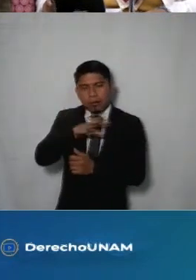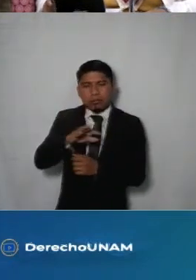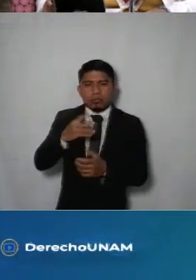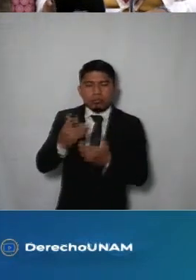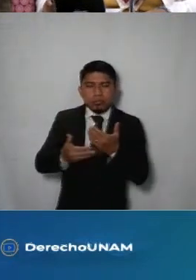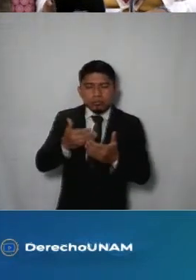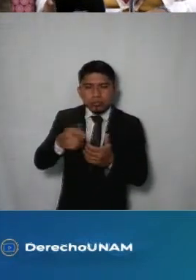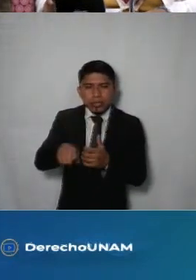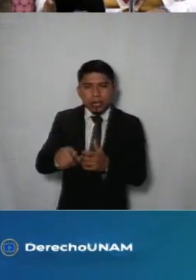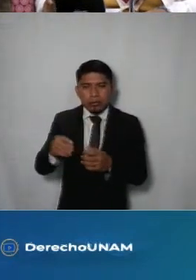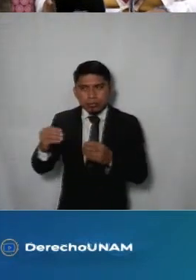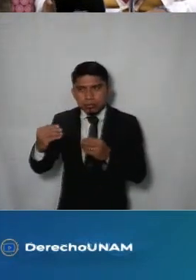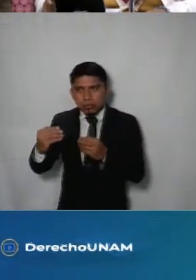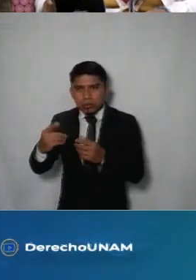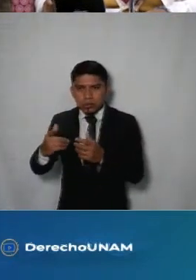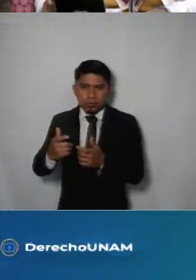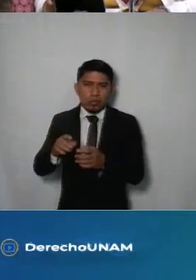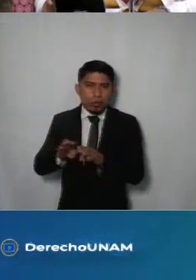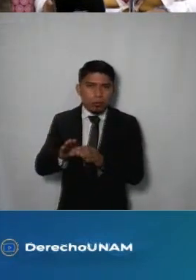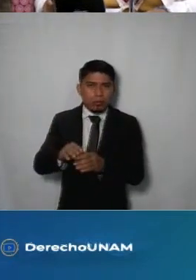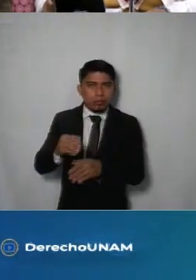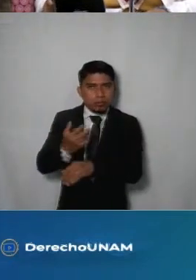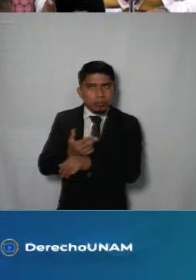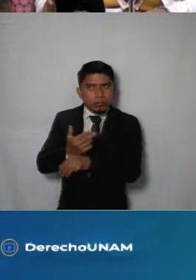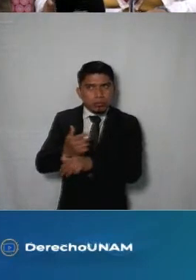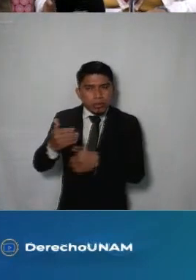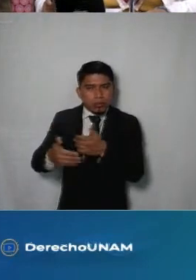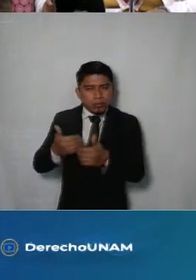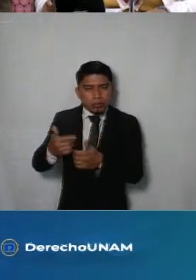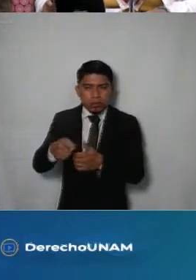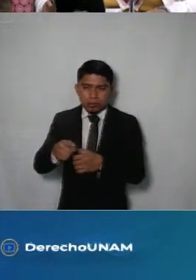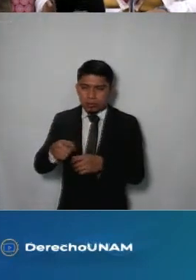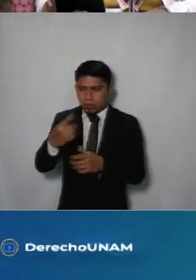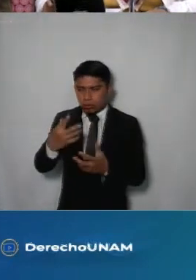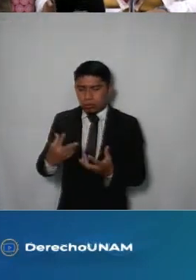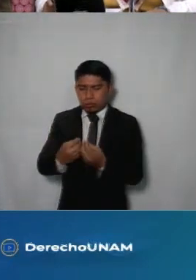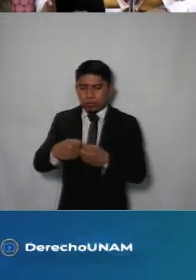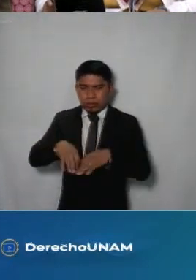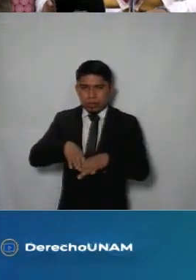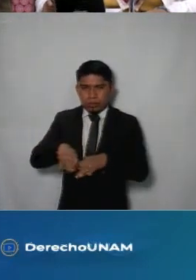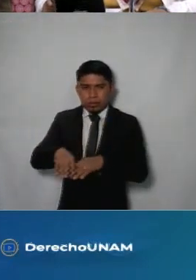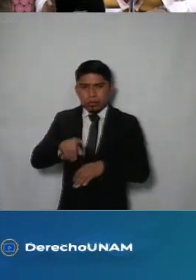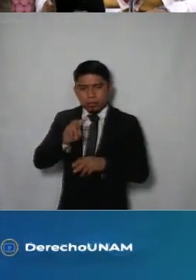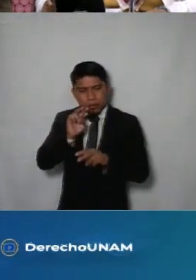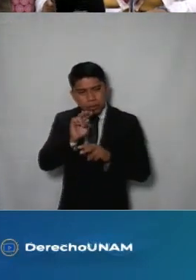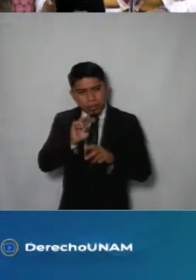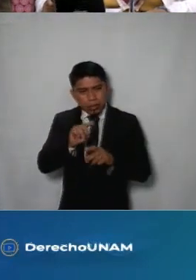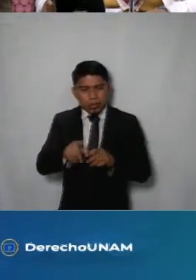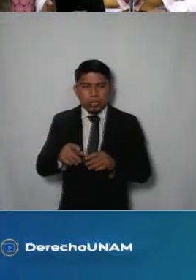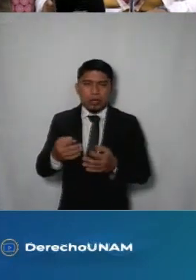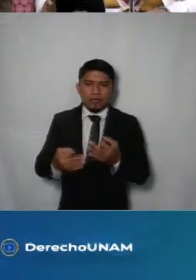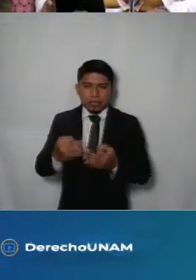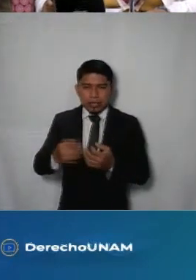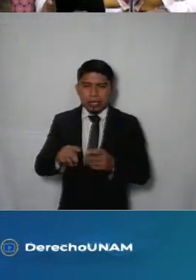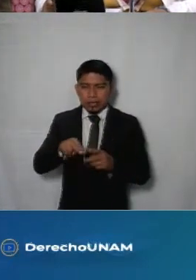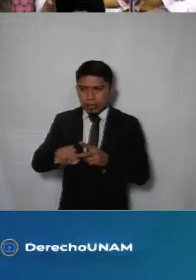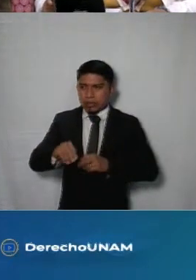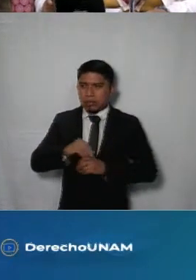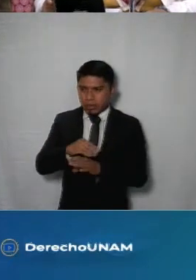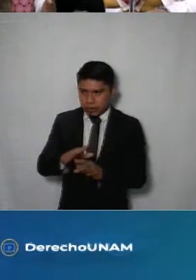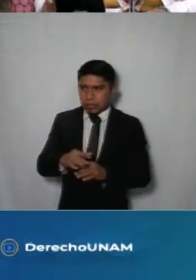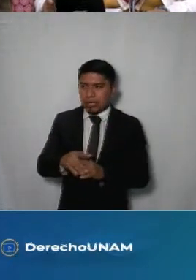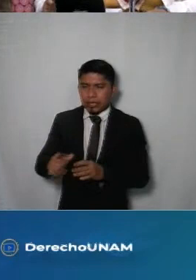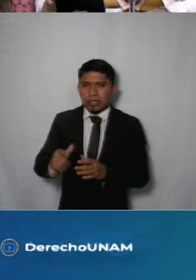para la gestión y auditoría de los recursos públicos y fomentar la colaboración entre entidades responsables de la fiscalización la